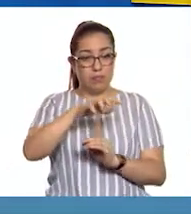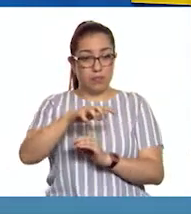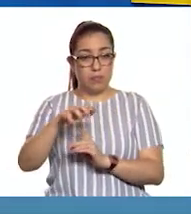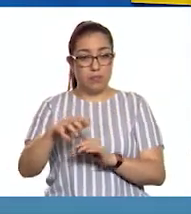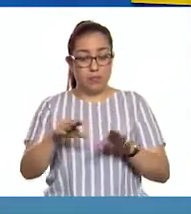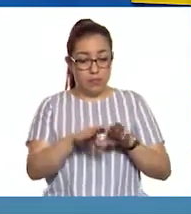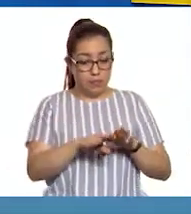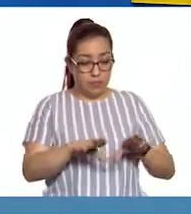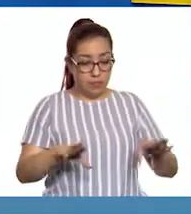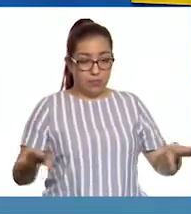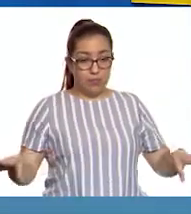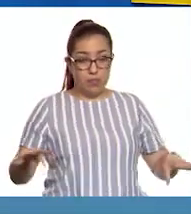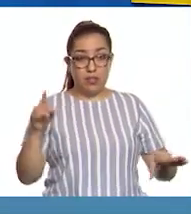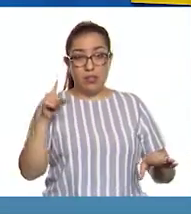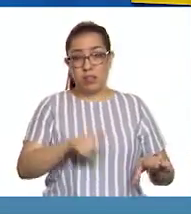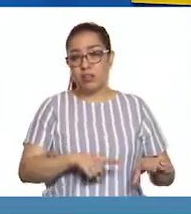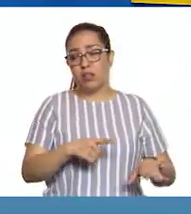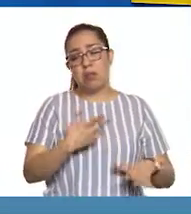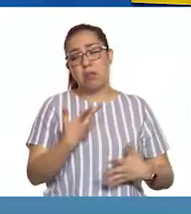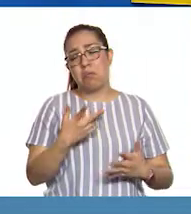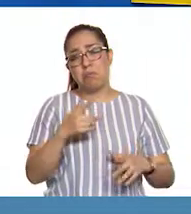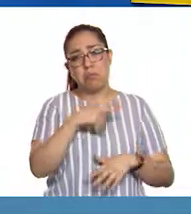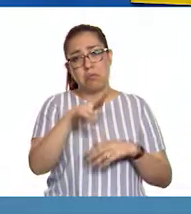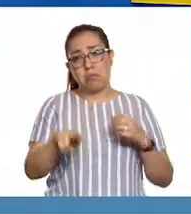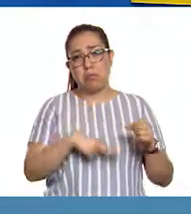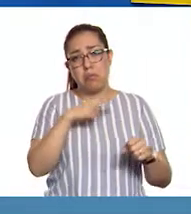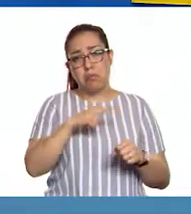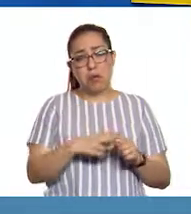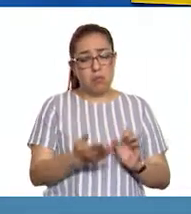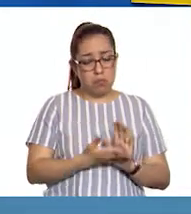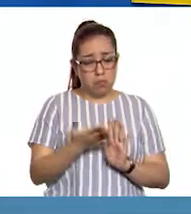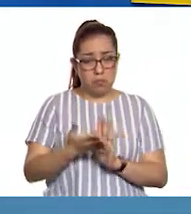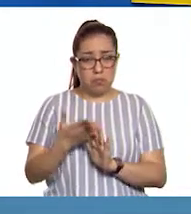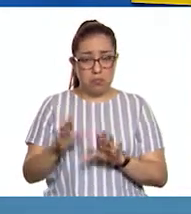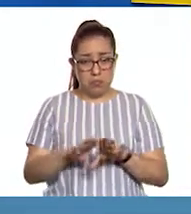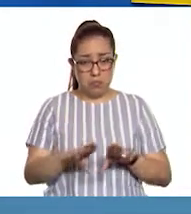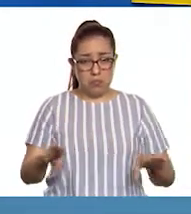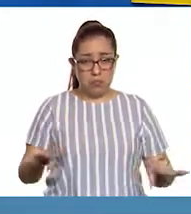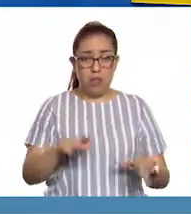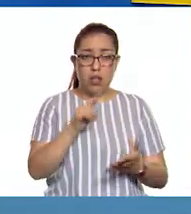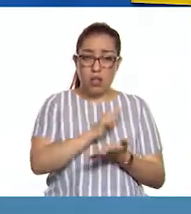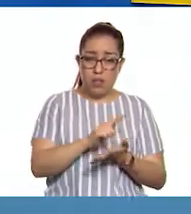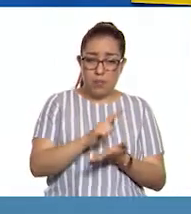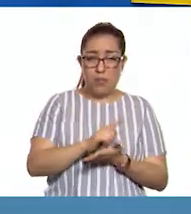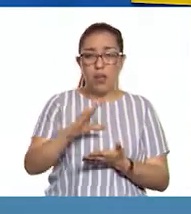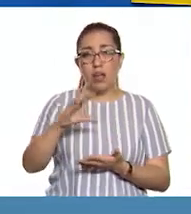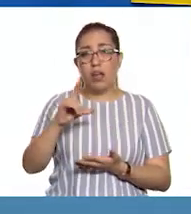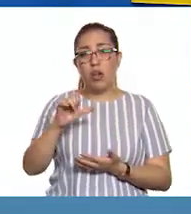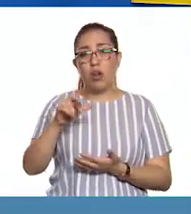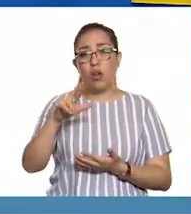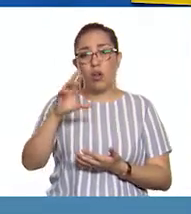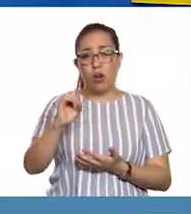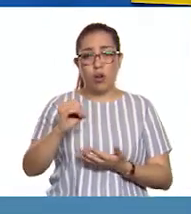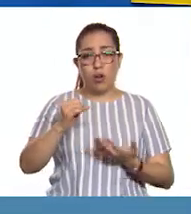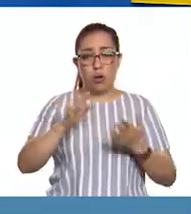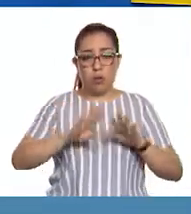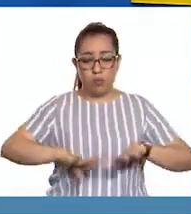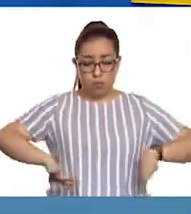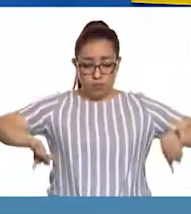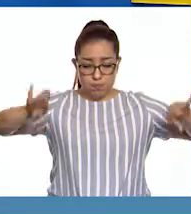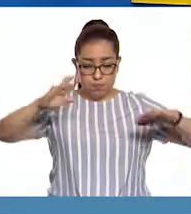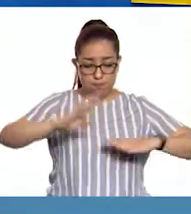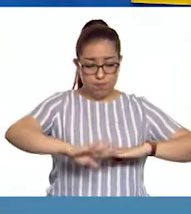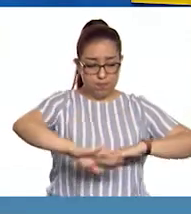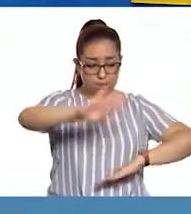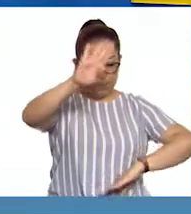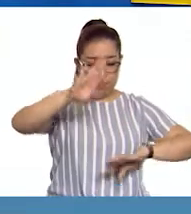para su fácil limpieza y desinfección. Con detergente y cloro. Y las paredes pintadas con cal para evitar